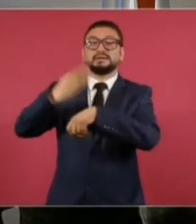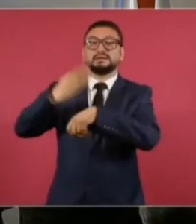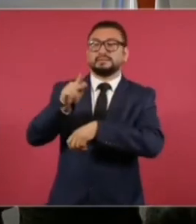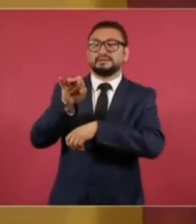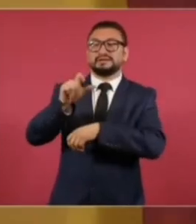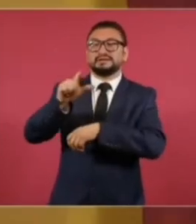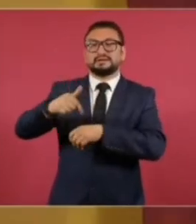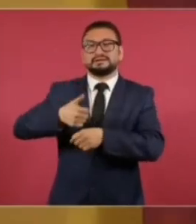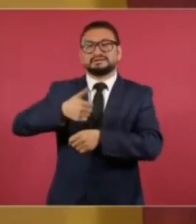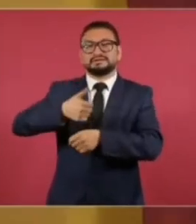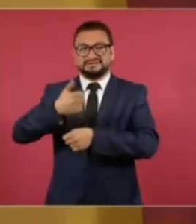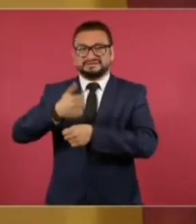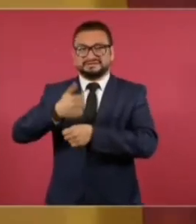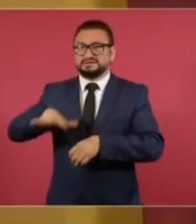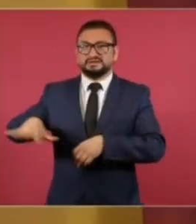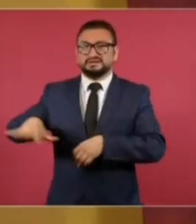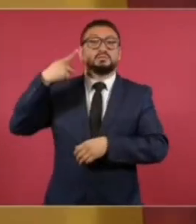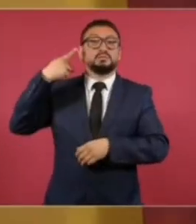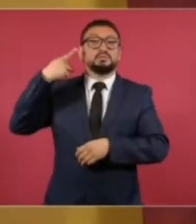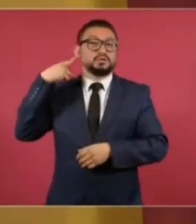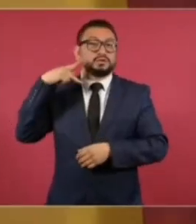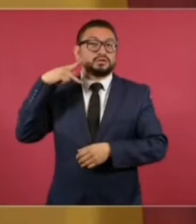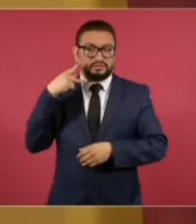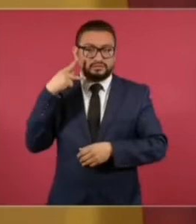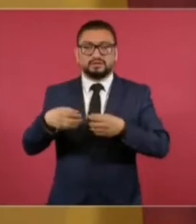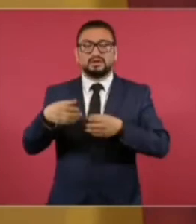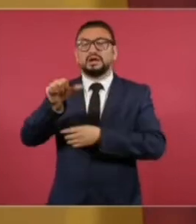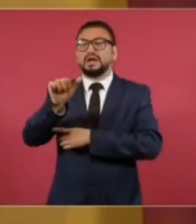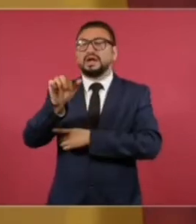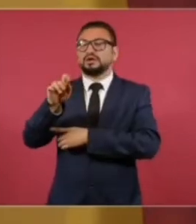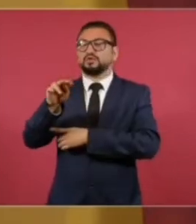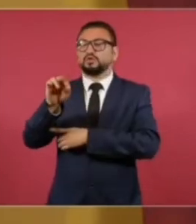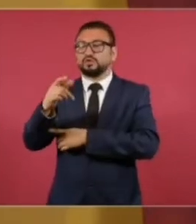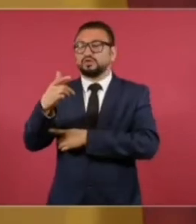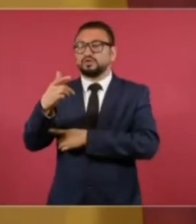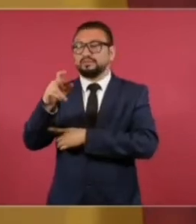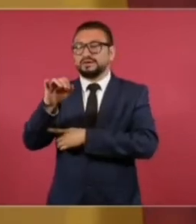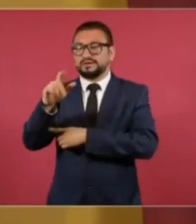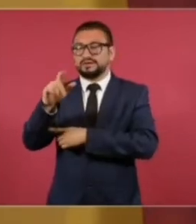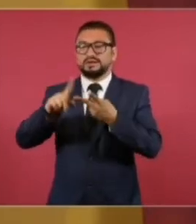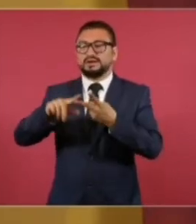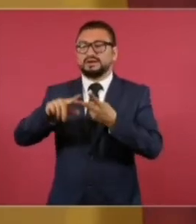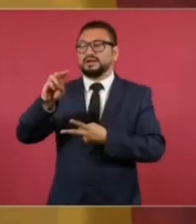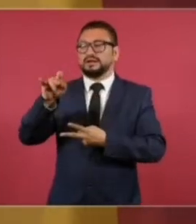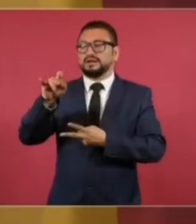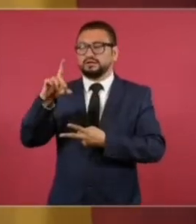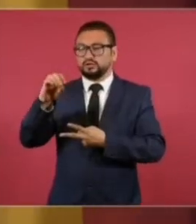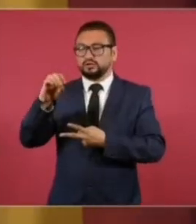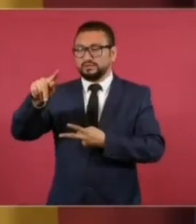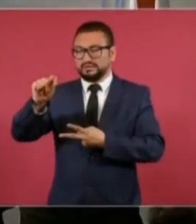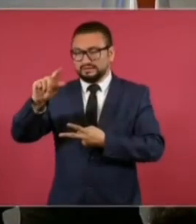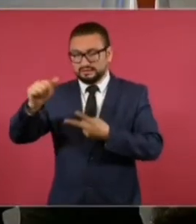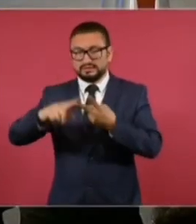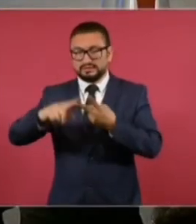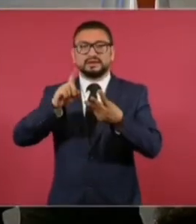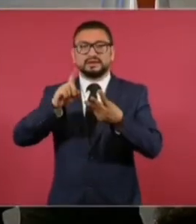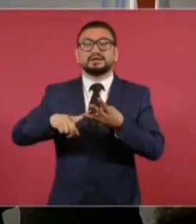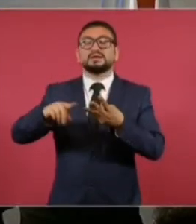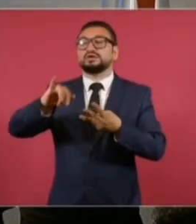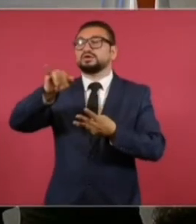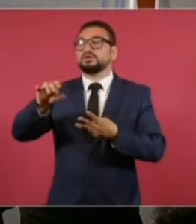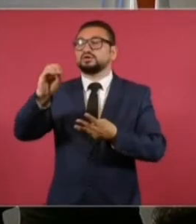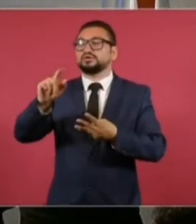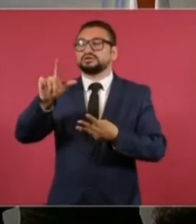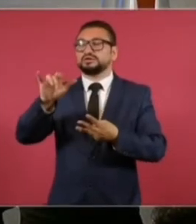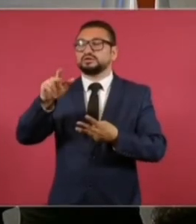sexto circuito de Puebla, el magistrado Arturo Gamaliel, el magistrado Armando Mata y el magistrado José Luis